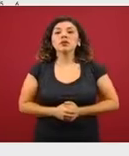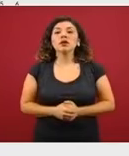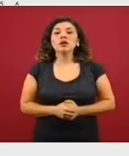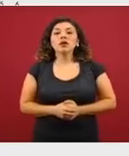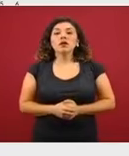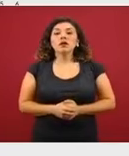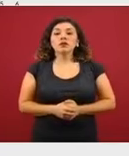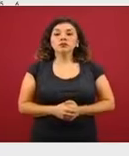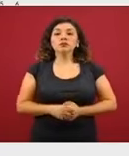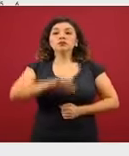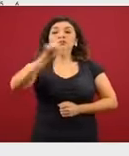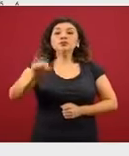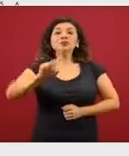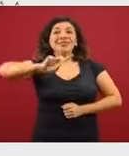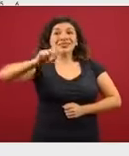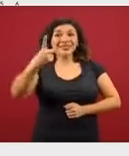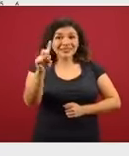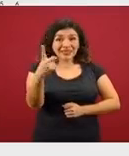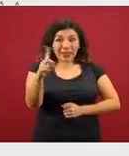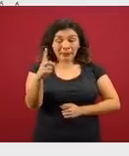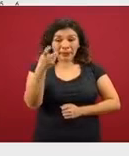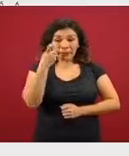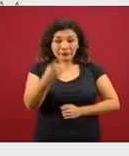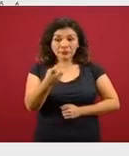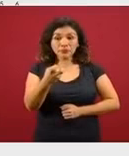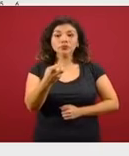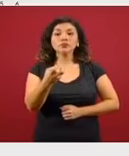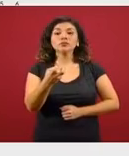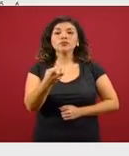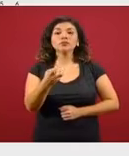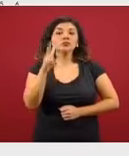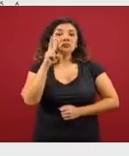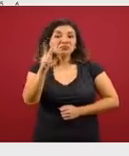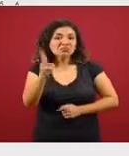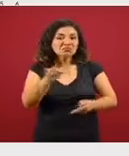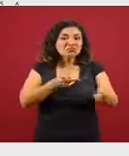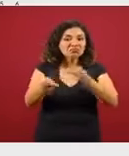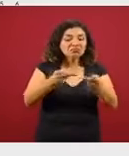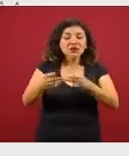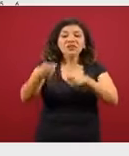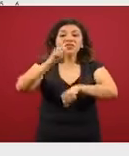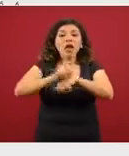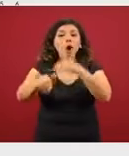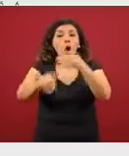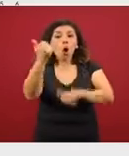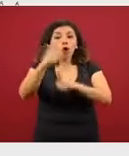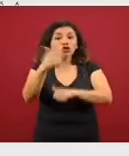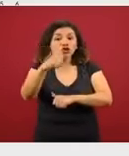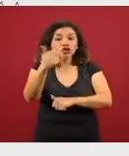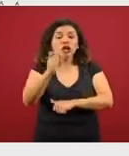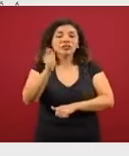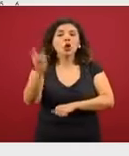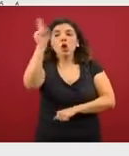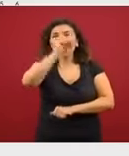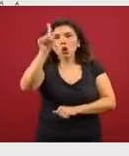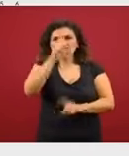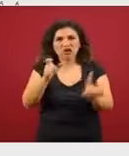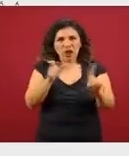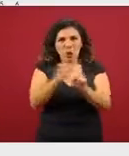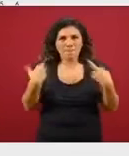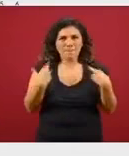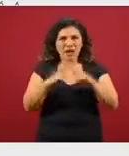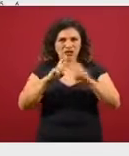a diciembre, estamos viendo que el día 11 hay consejo técnico escolar, el viernes